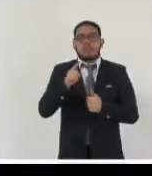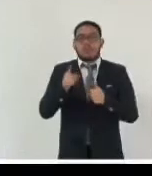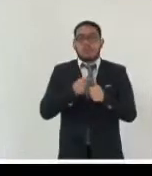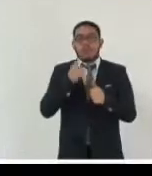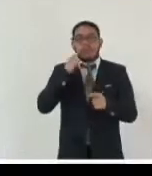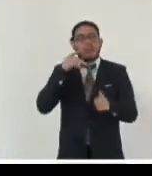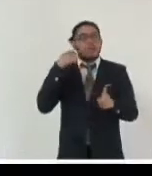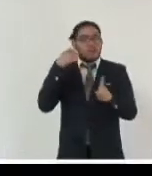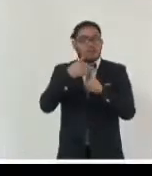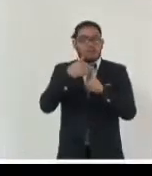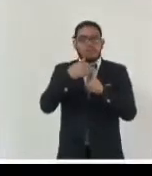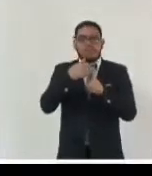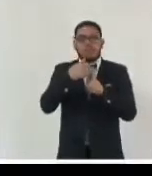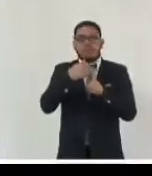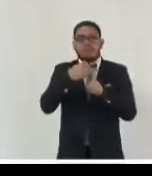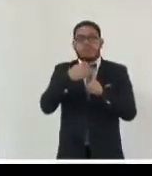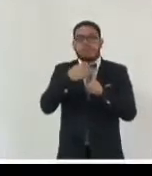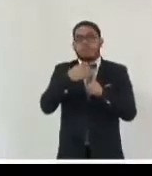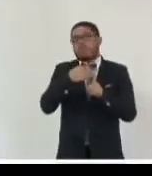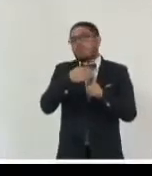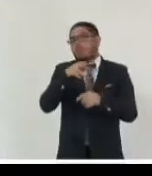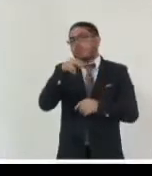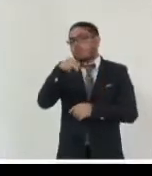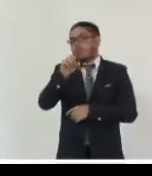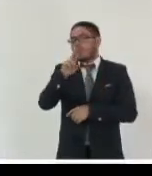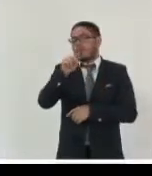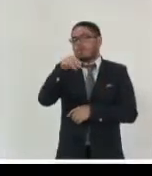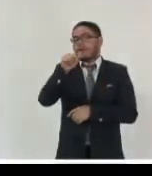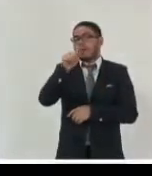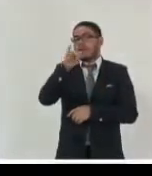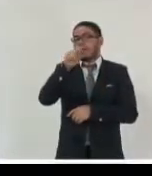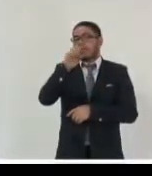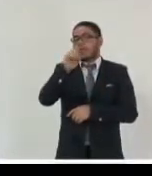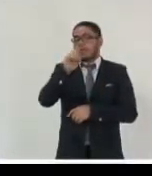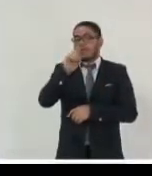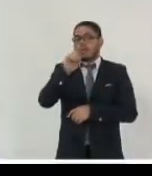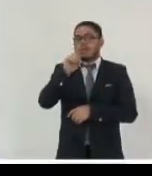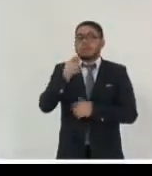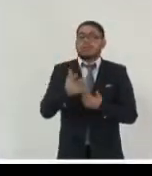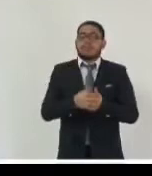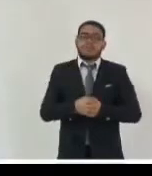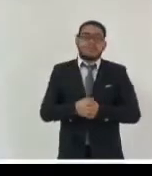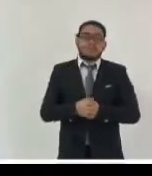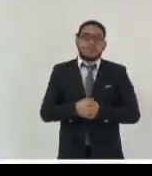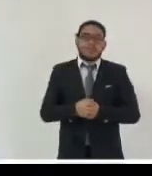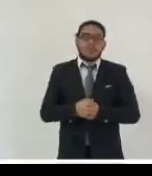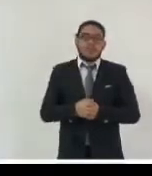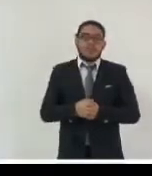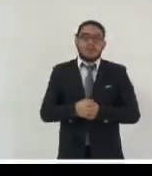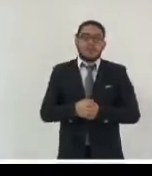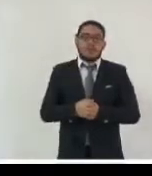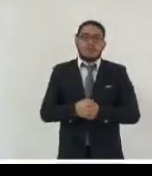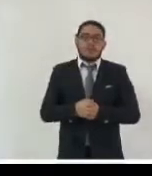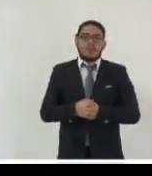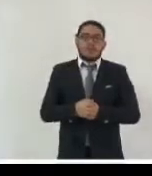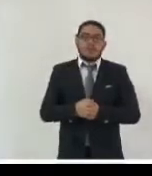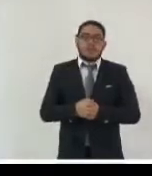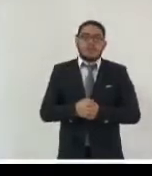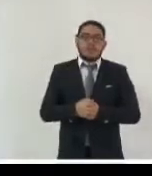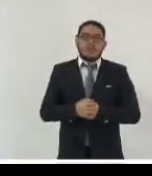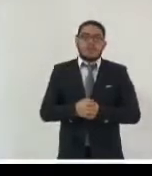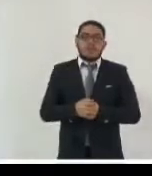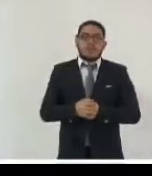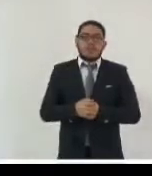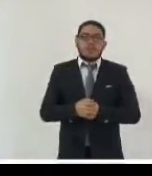funcionales y para adelantar una de las conclusiones el primer problema para la domesticación de datos y su